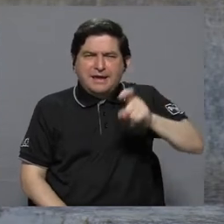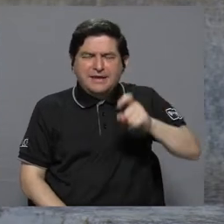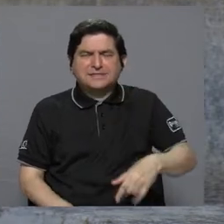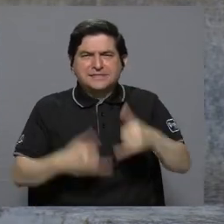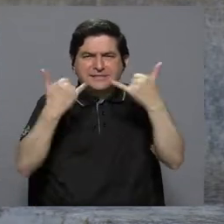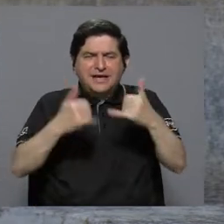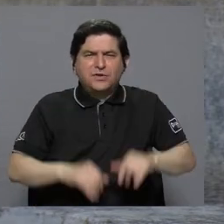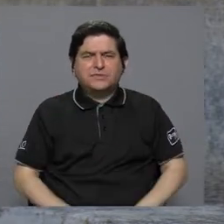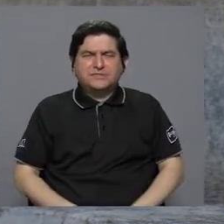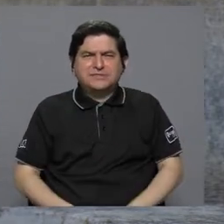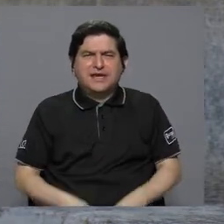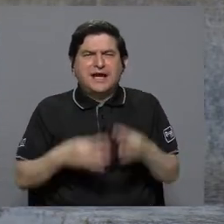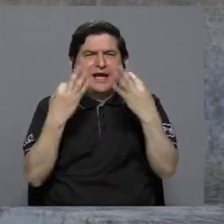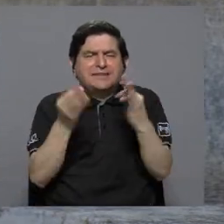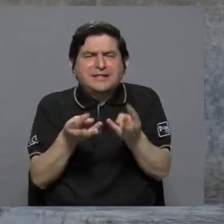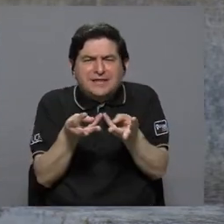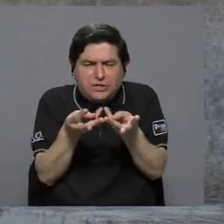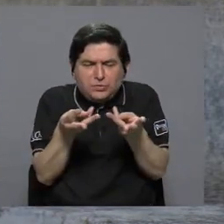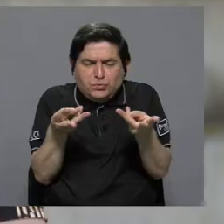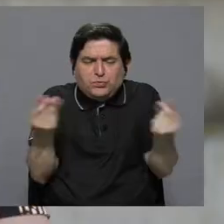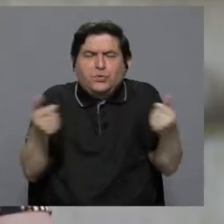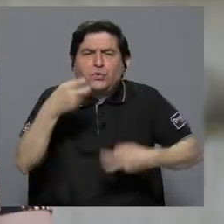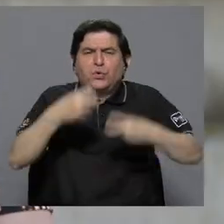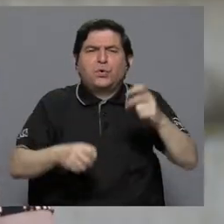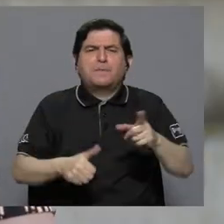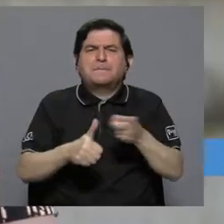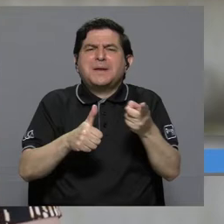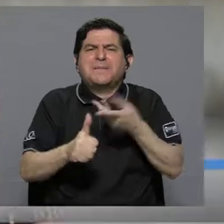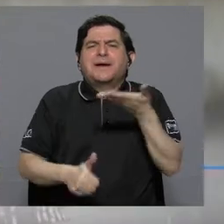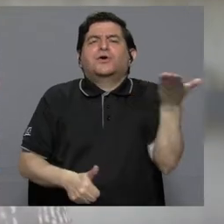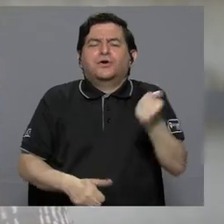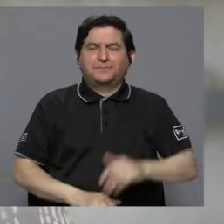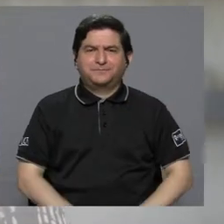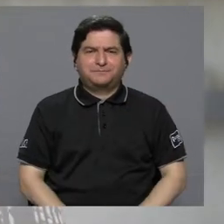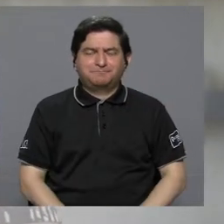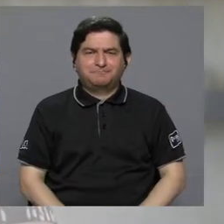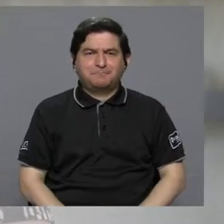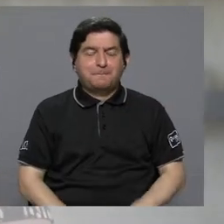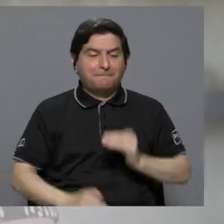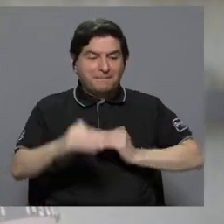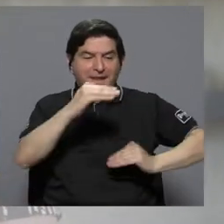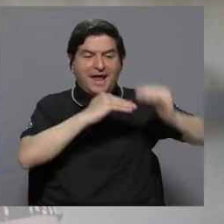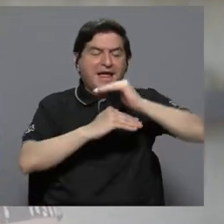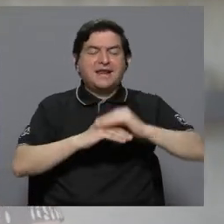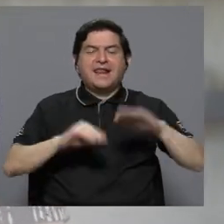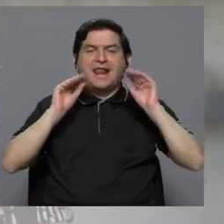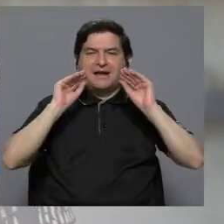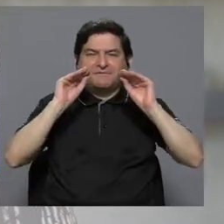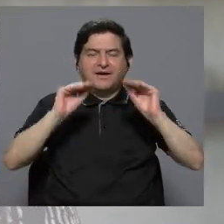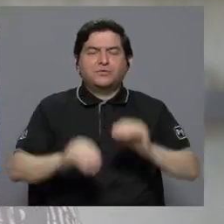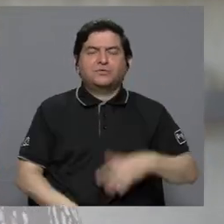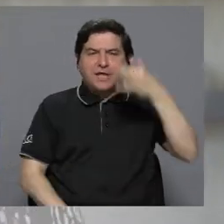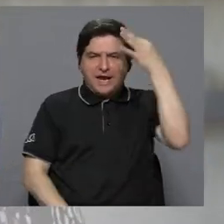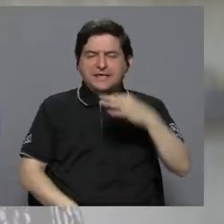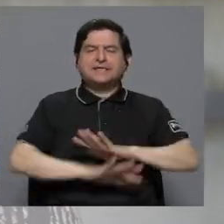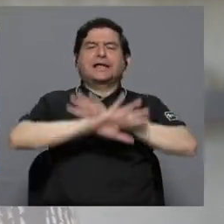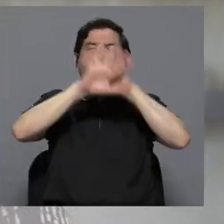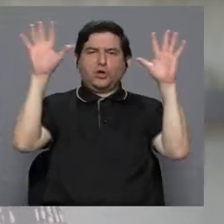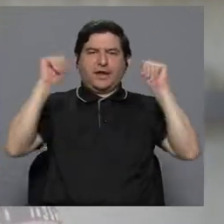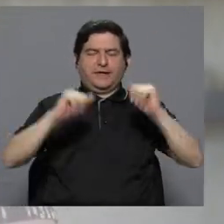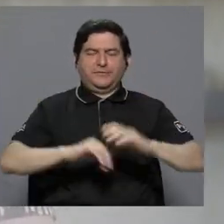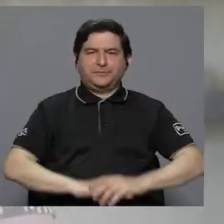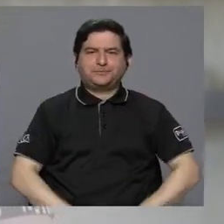a jalar para poder desenredar el problema? Desde la Facultad de Educación, Gabriela, tenemos una posición muy clara.